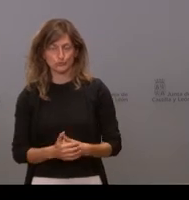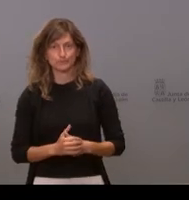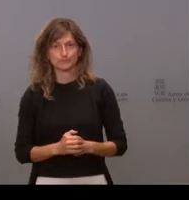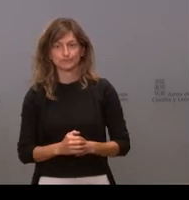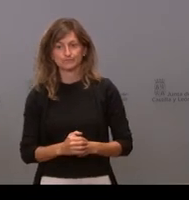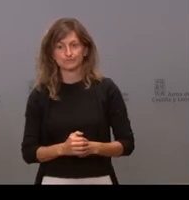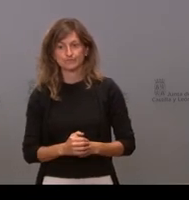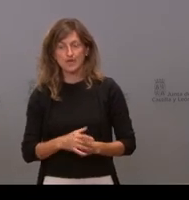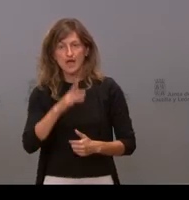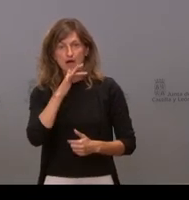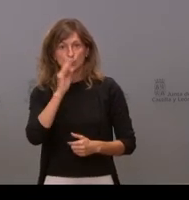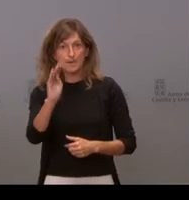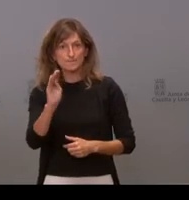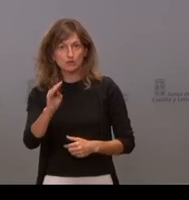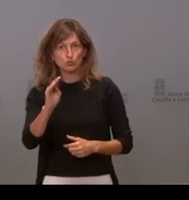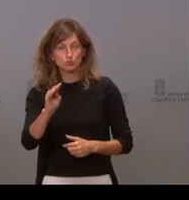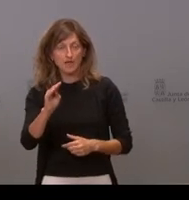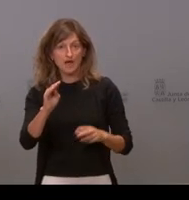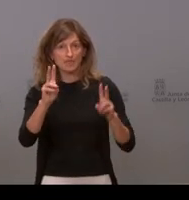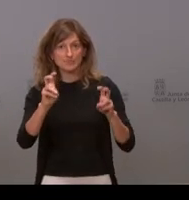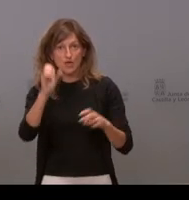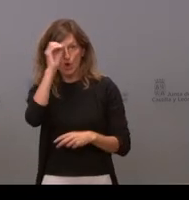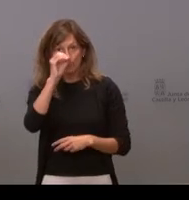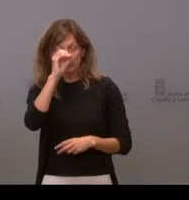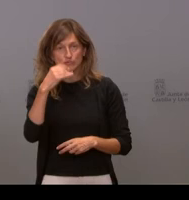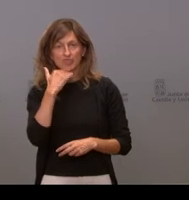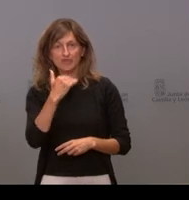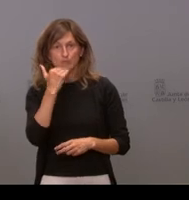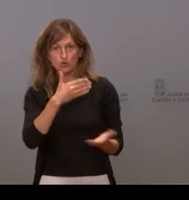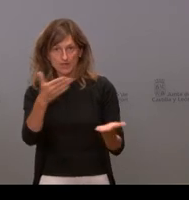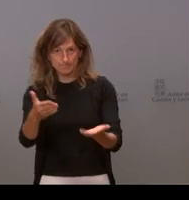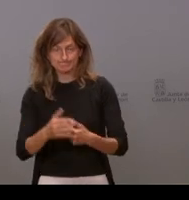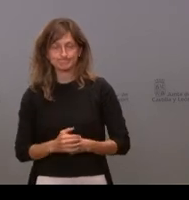formula ahora su pregunta Manuel Herrera de la opinión de Zamora adelante